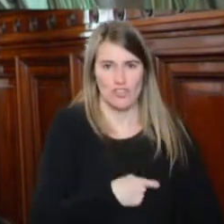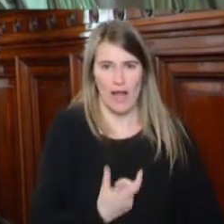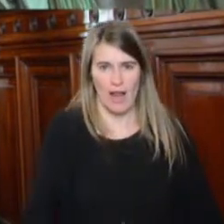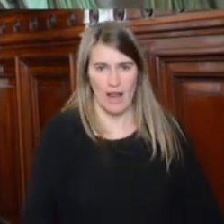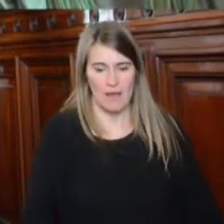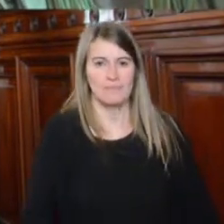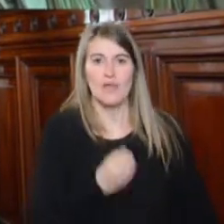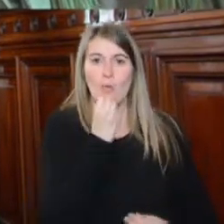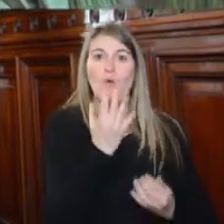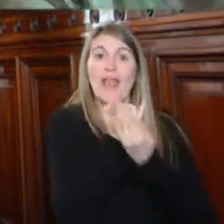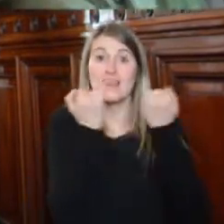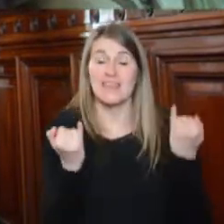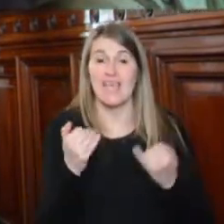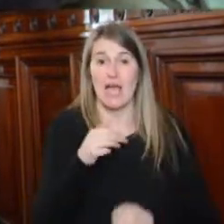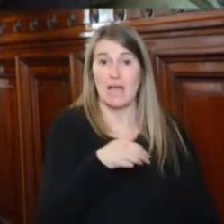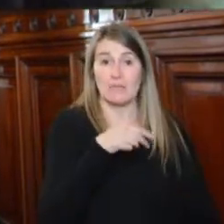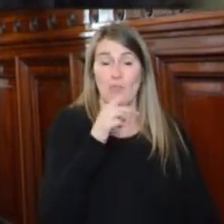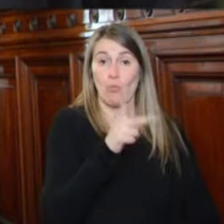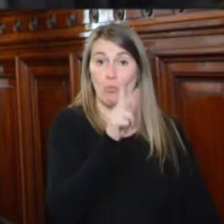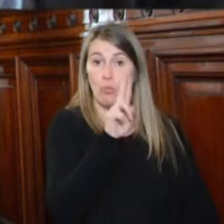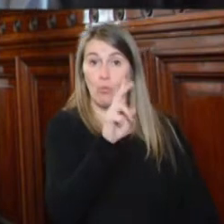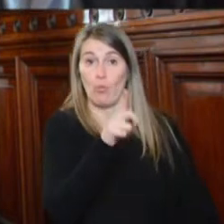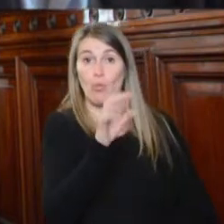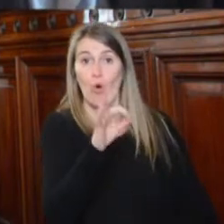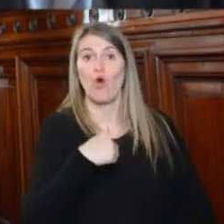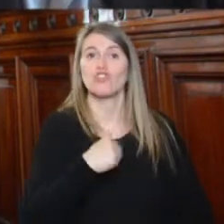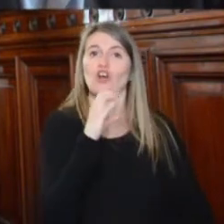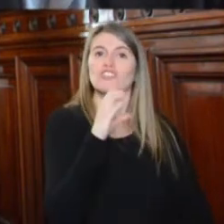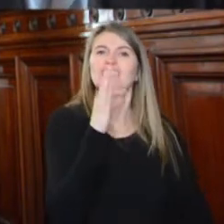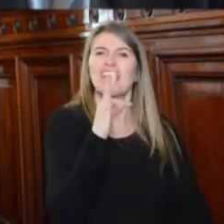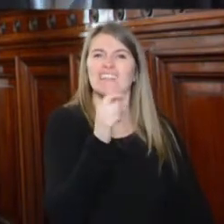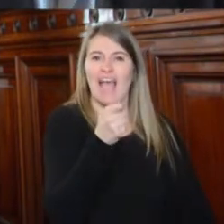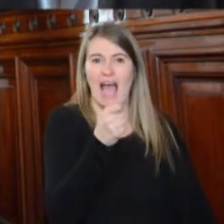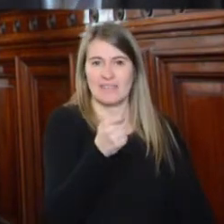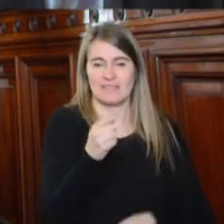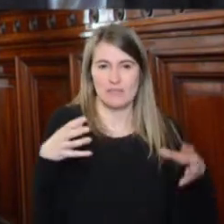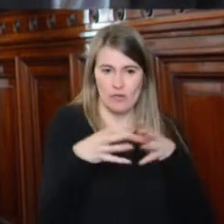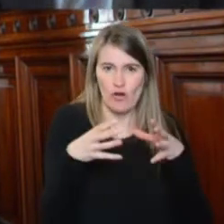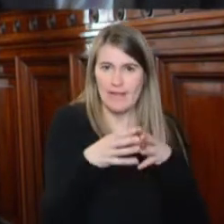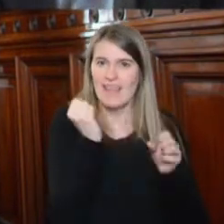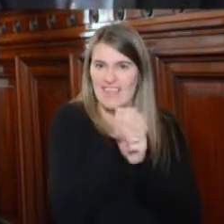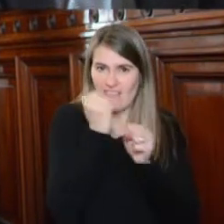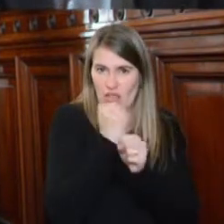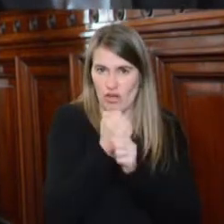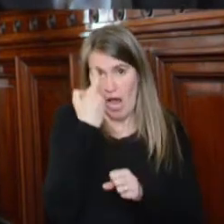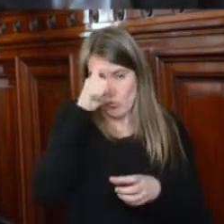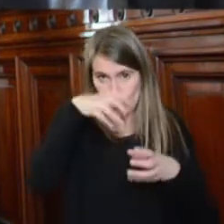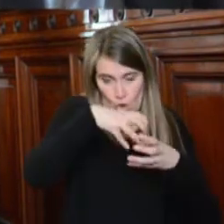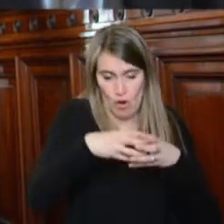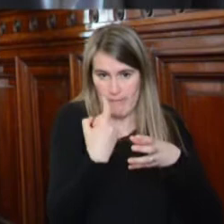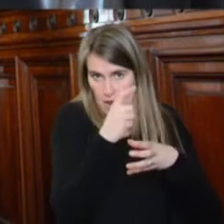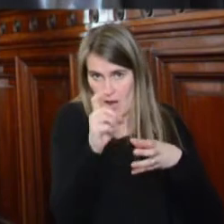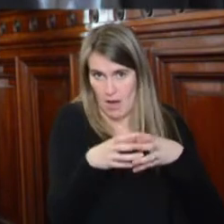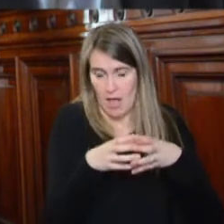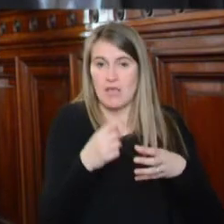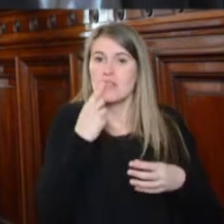Buenos días, mi nombre es Hugo Blasco, representante de la CTA Autónoma. El Ministerio de Trabajo, Autoridad Administrativa,